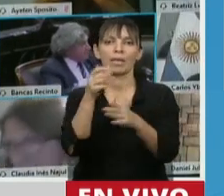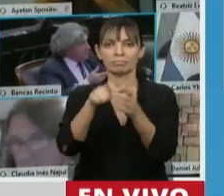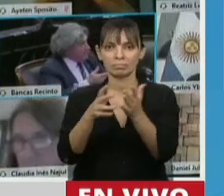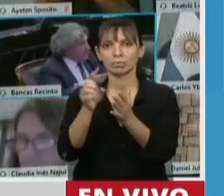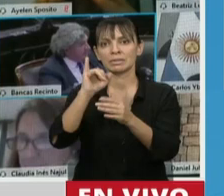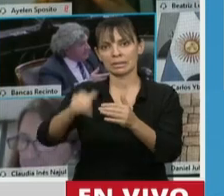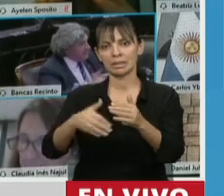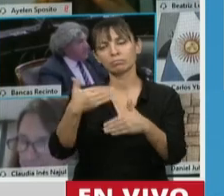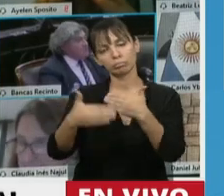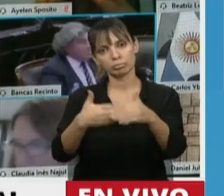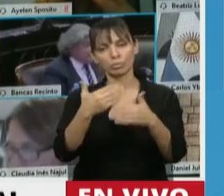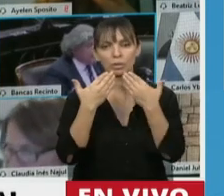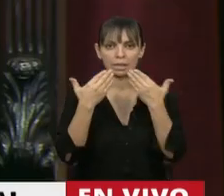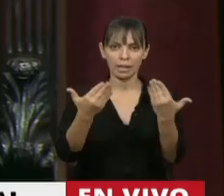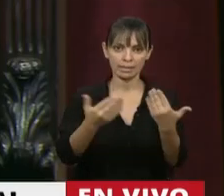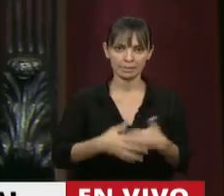señor Presidente.